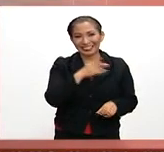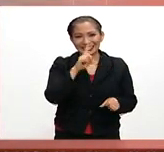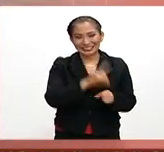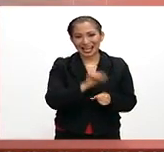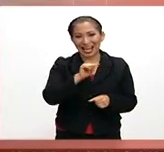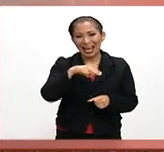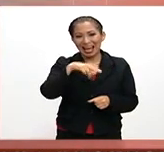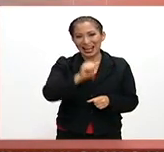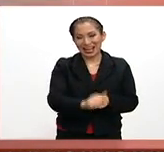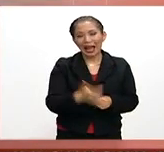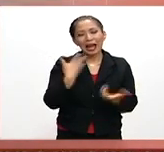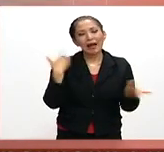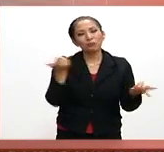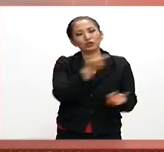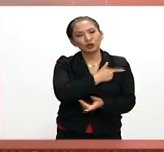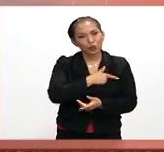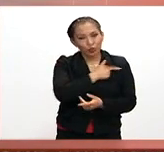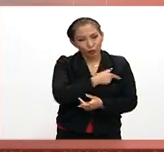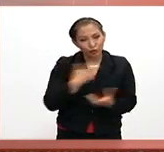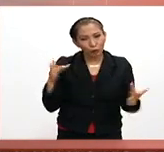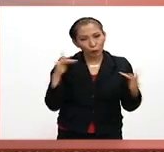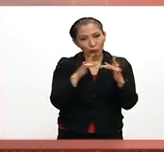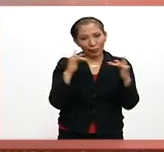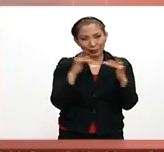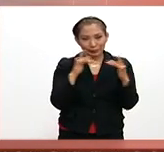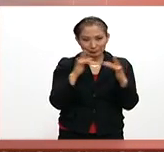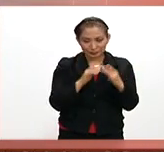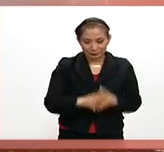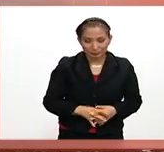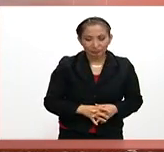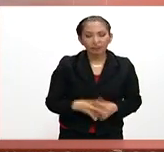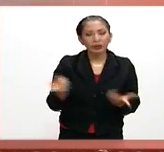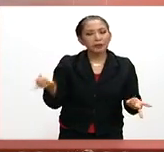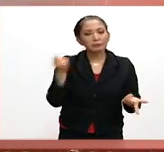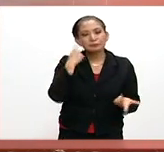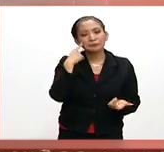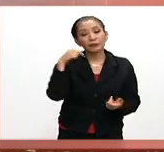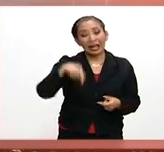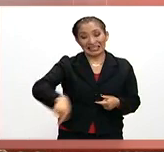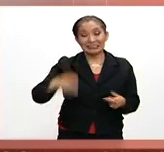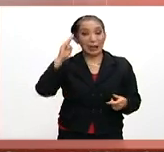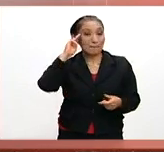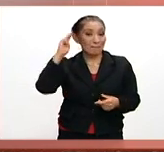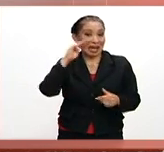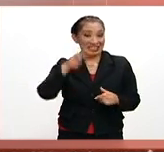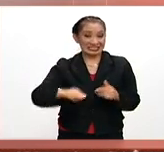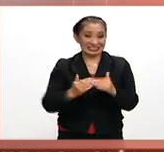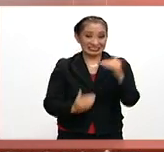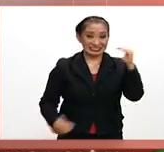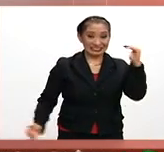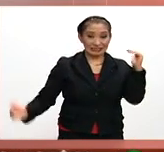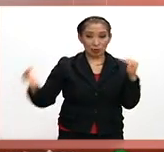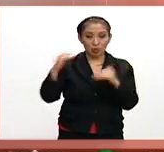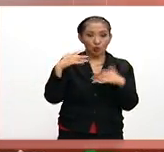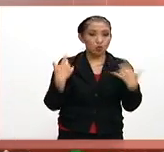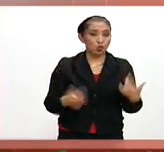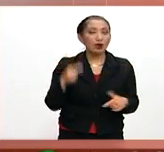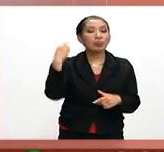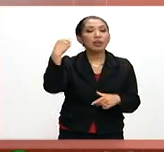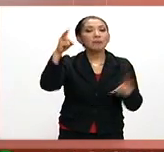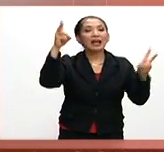días, Ana Cristina. Pues mucho gusto en estar con ustedes. Pues mire, esta maestría es una maestría